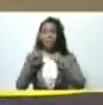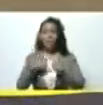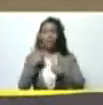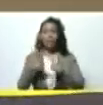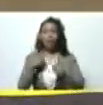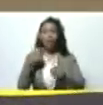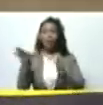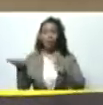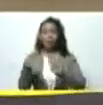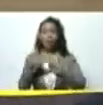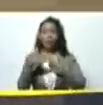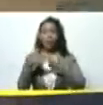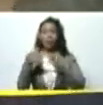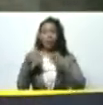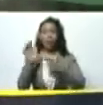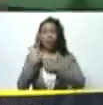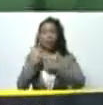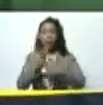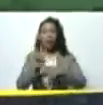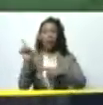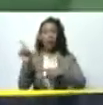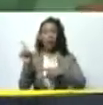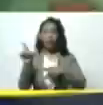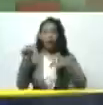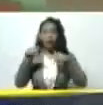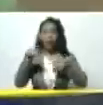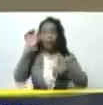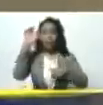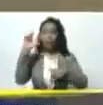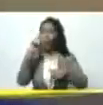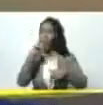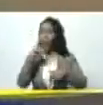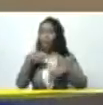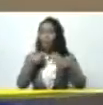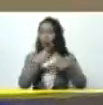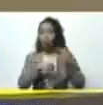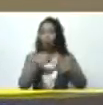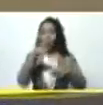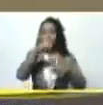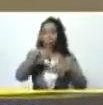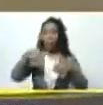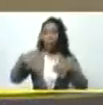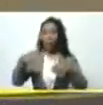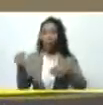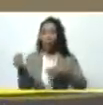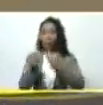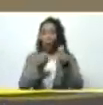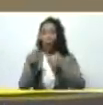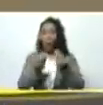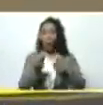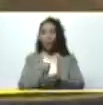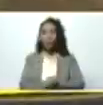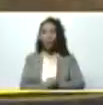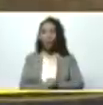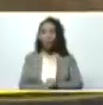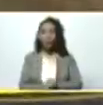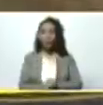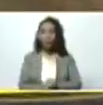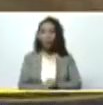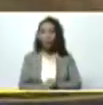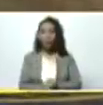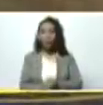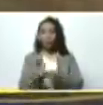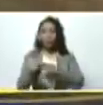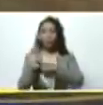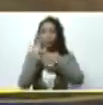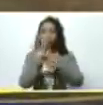limitante que representaba este cultivo acá en el país que no hay producción de semillas como tal de envergadura que